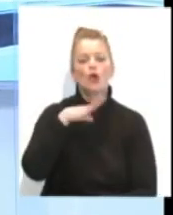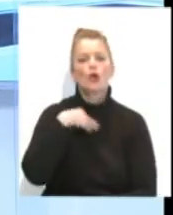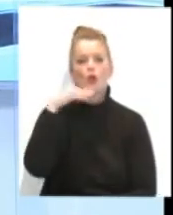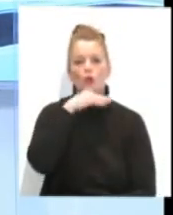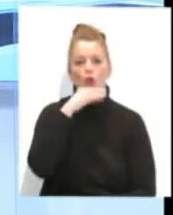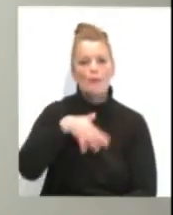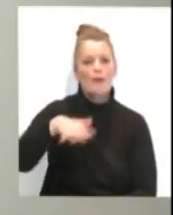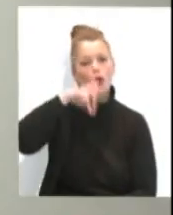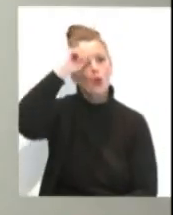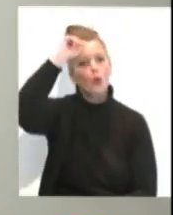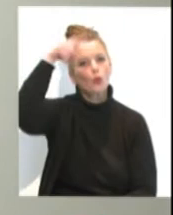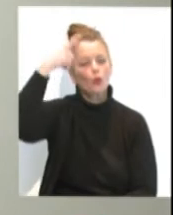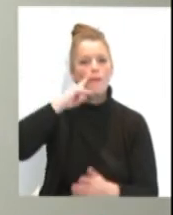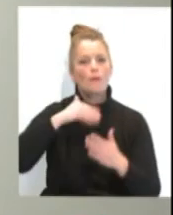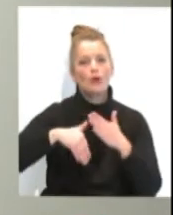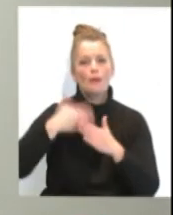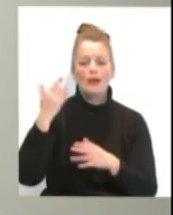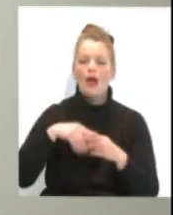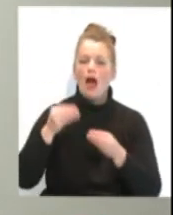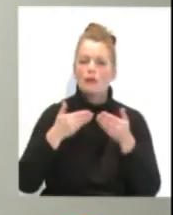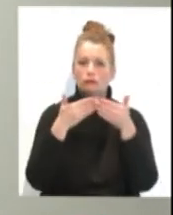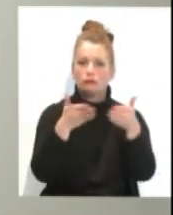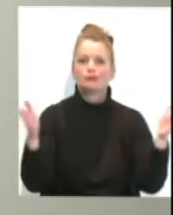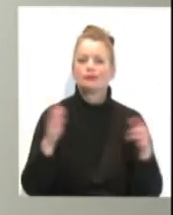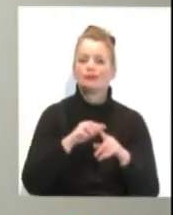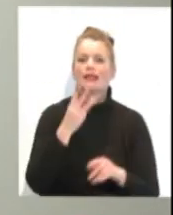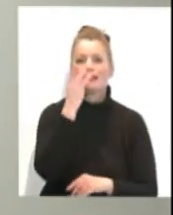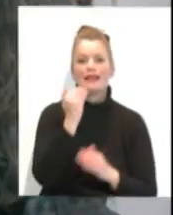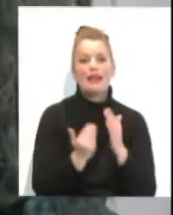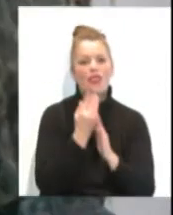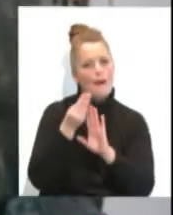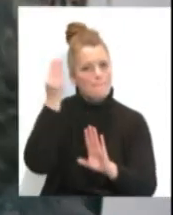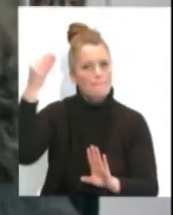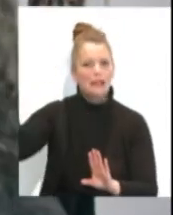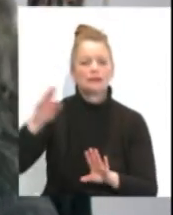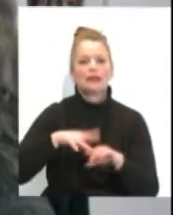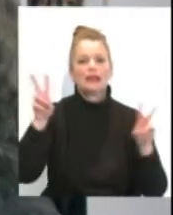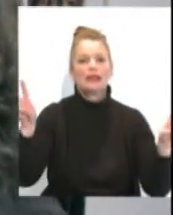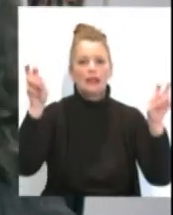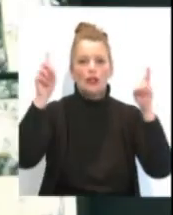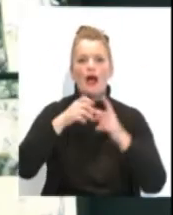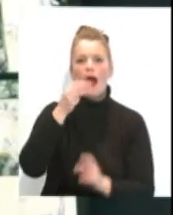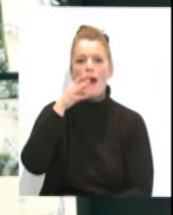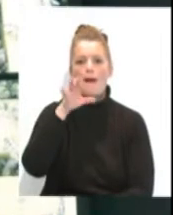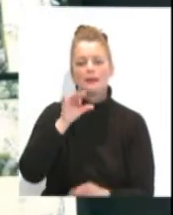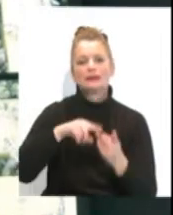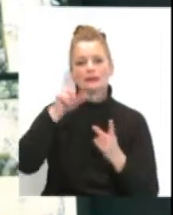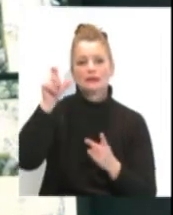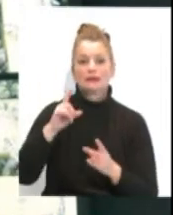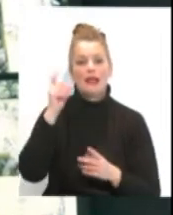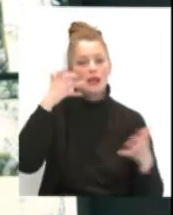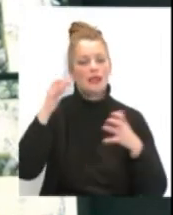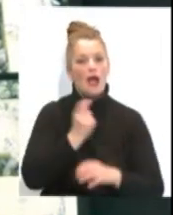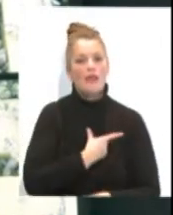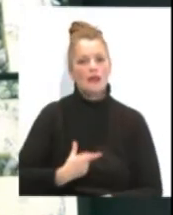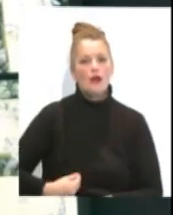Espacio de Cultura Contemporánea, abrirá sus puertas 30 días más. Bajo el título Apis melifera, la artista gatitana se